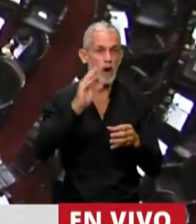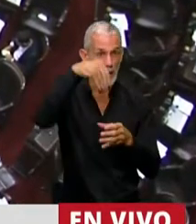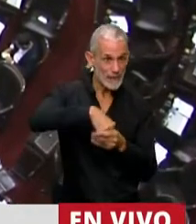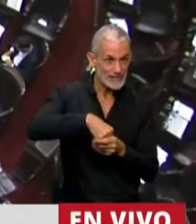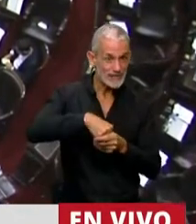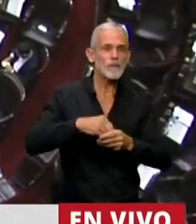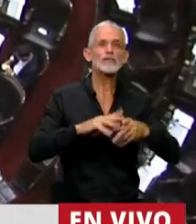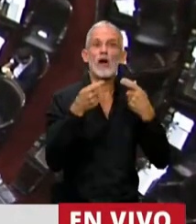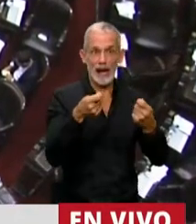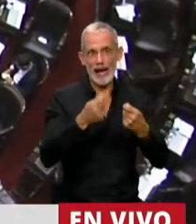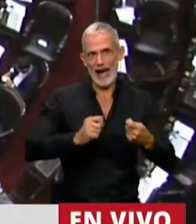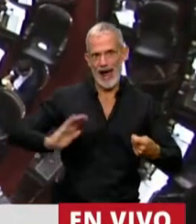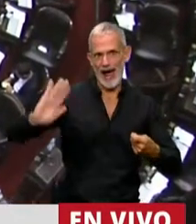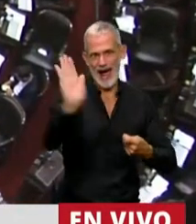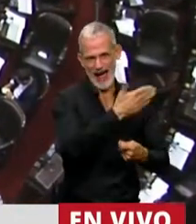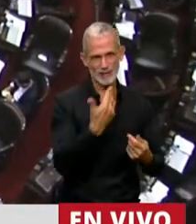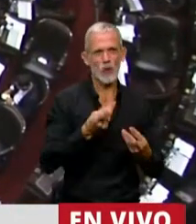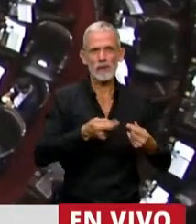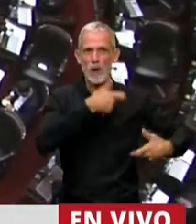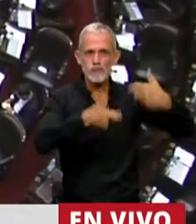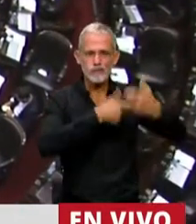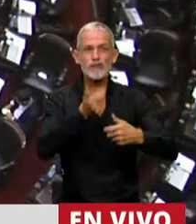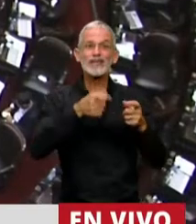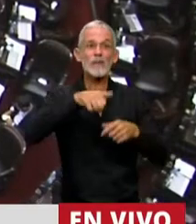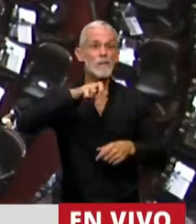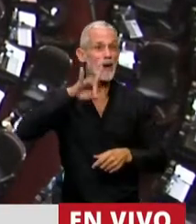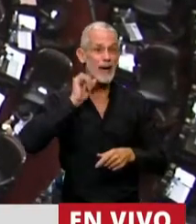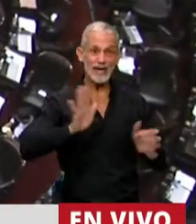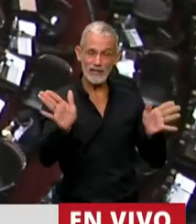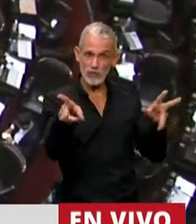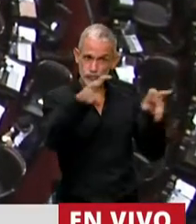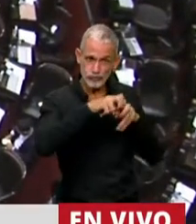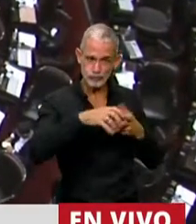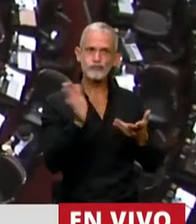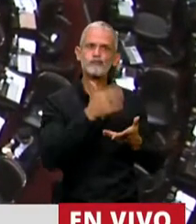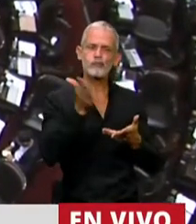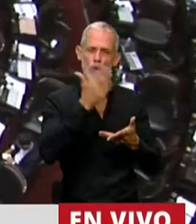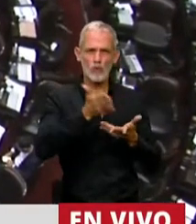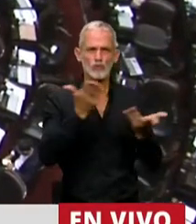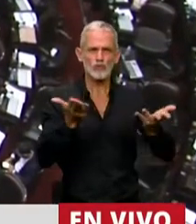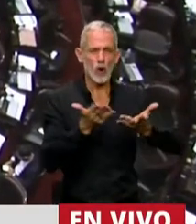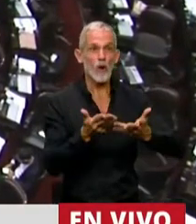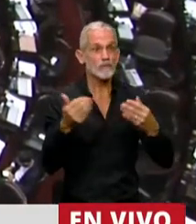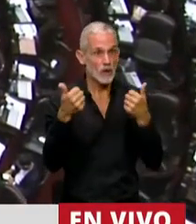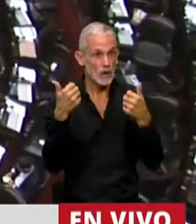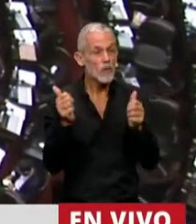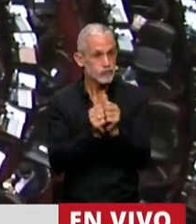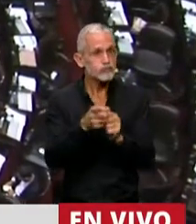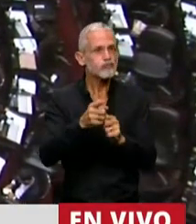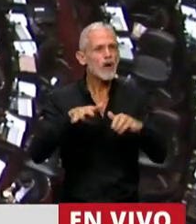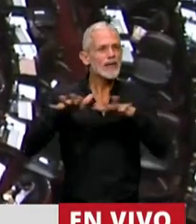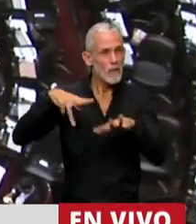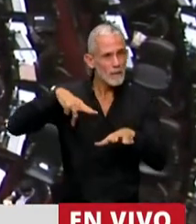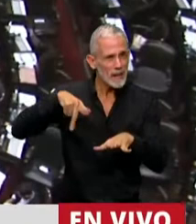en el gasto público y en el Producto Bruto Interno, acompañando a la actividad privada y